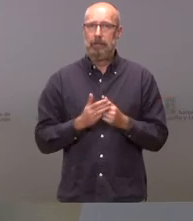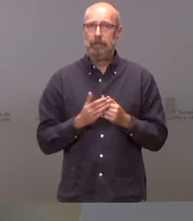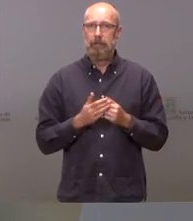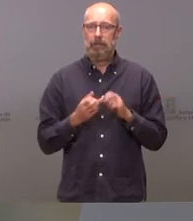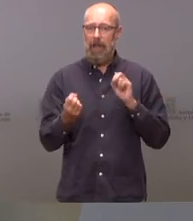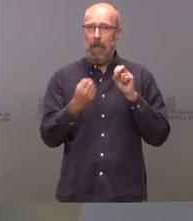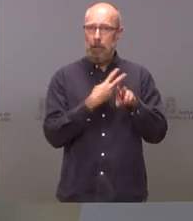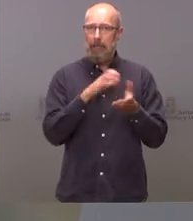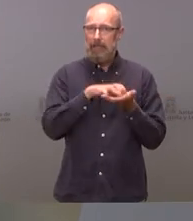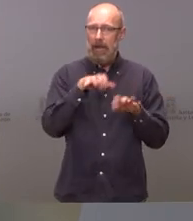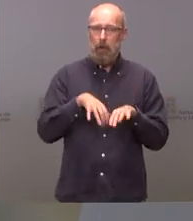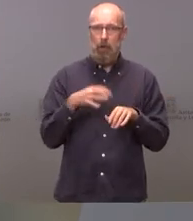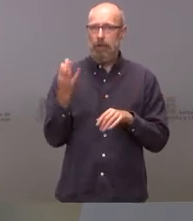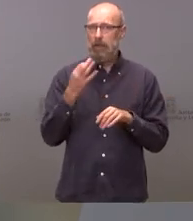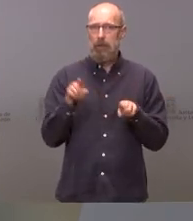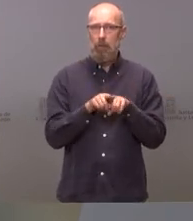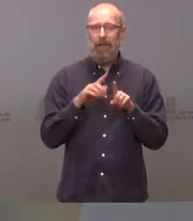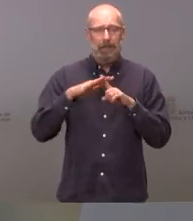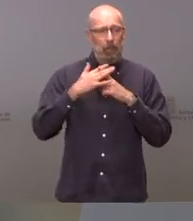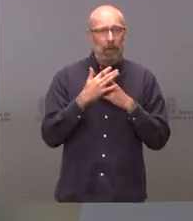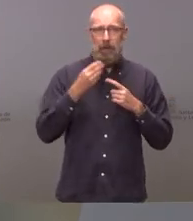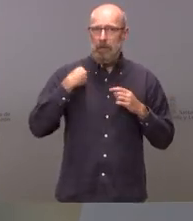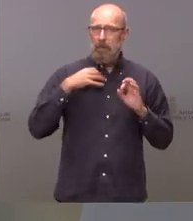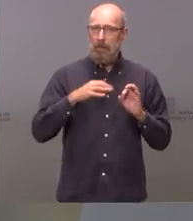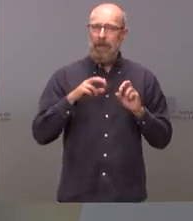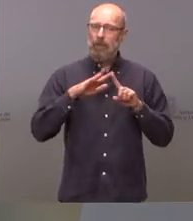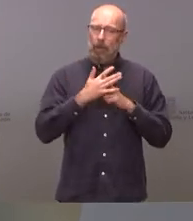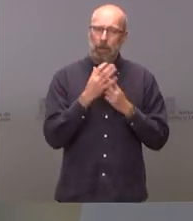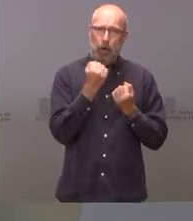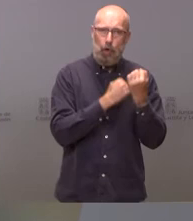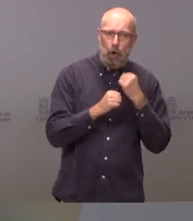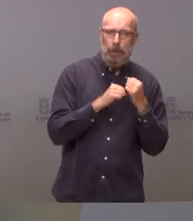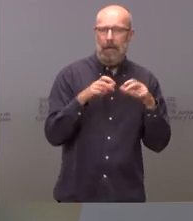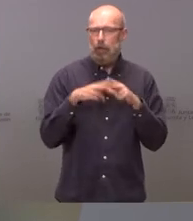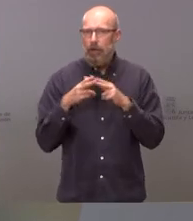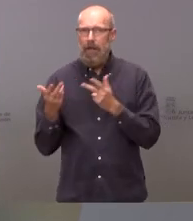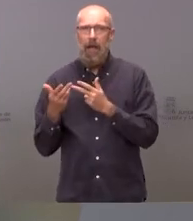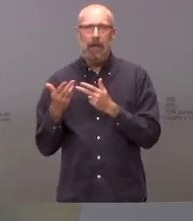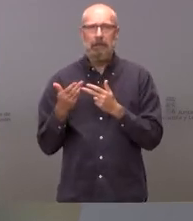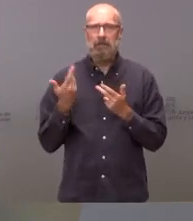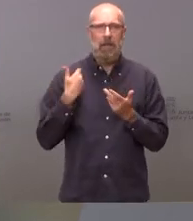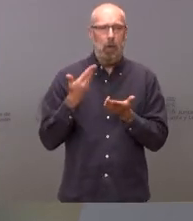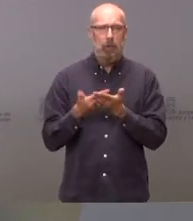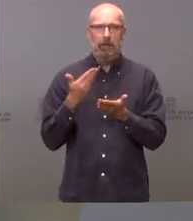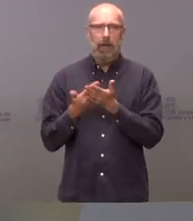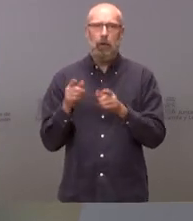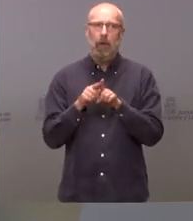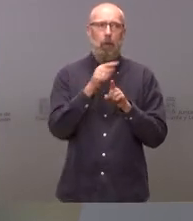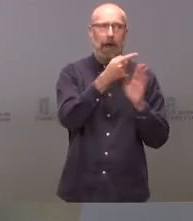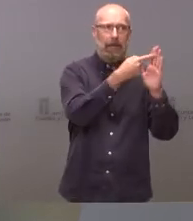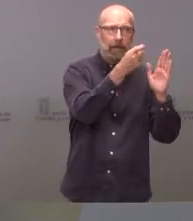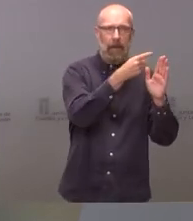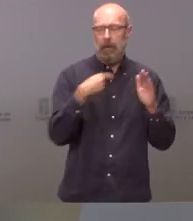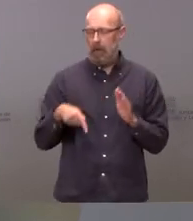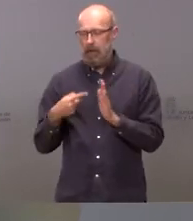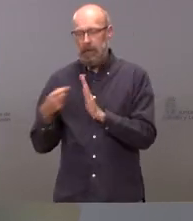Castilla y León que tienen las mismas circunstancias económico-sociales que pueden haber justificado la excepción y rebaja